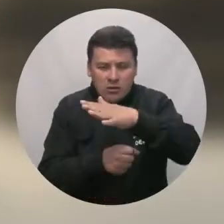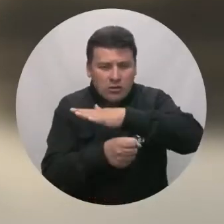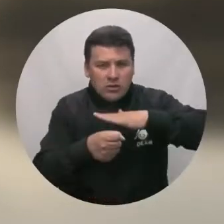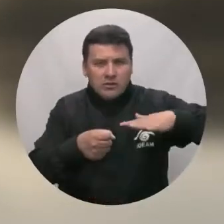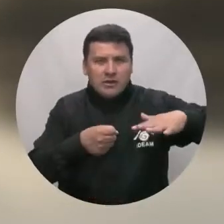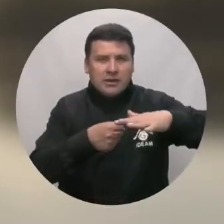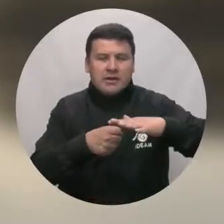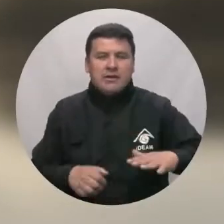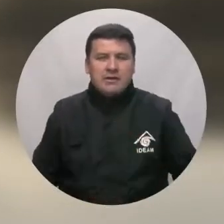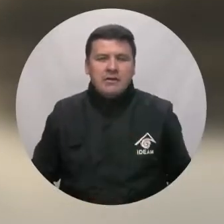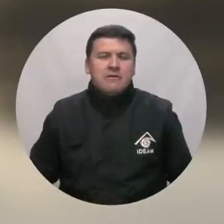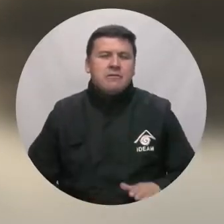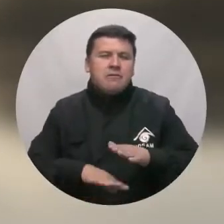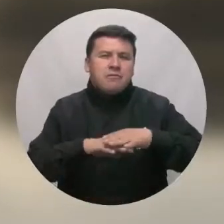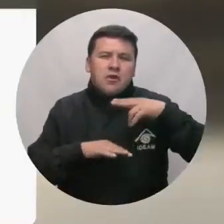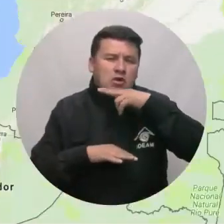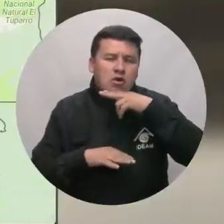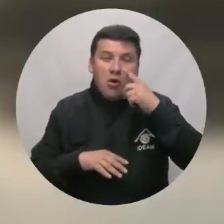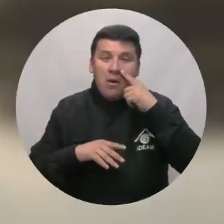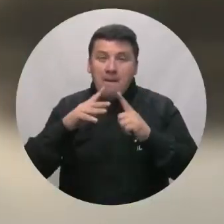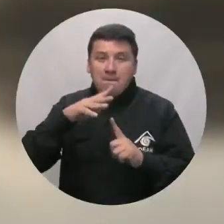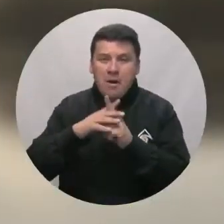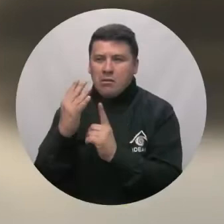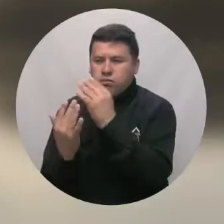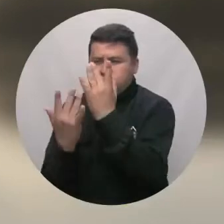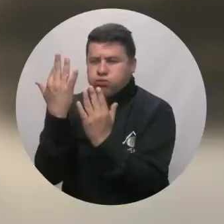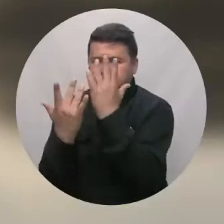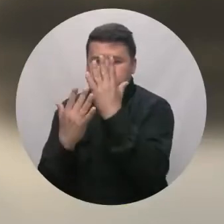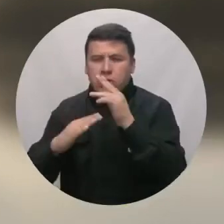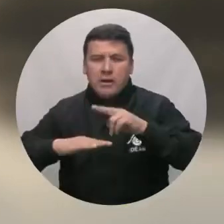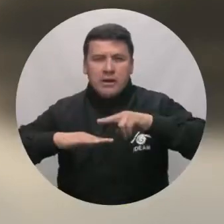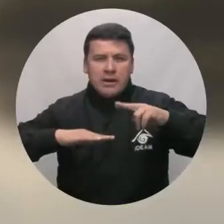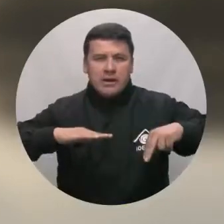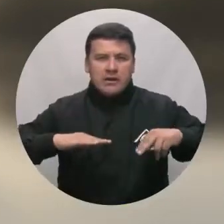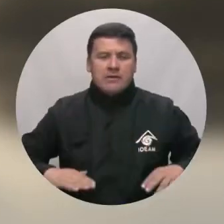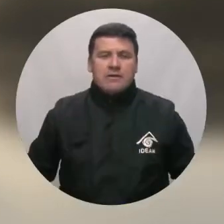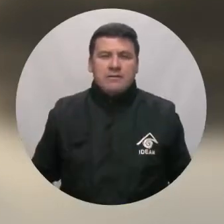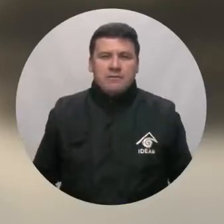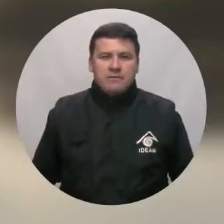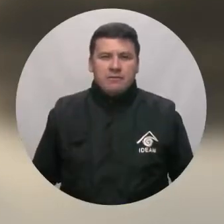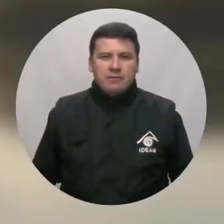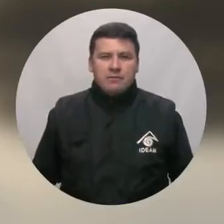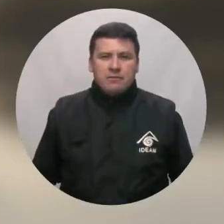Cundinamarca. Alerta roja por incendios forestales en algunas zonas de Nariño.